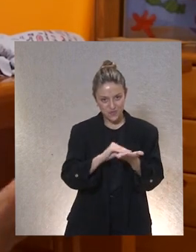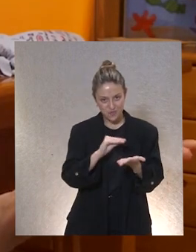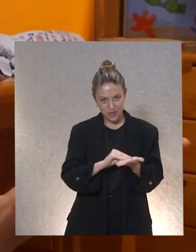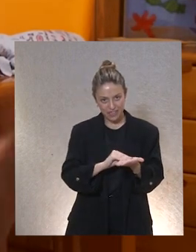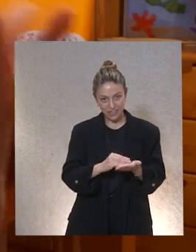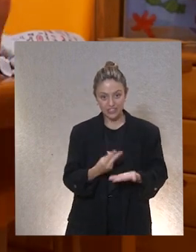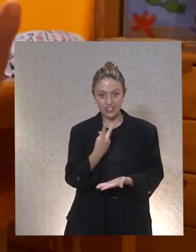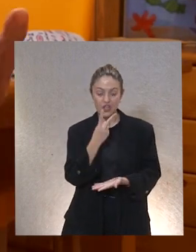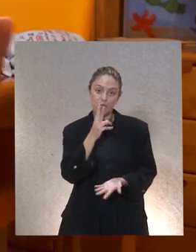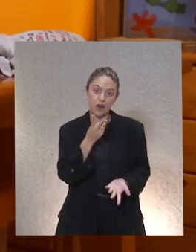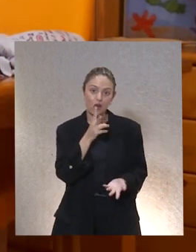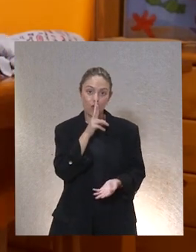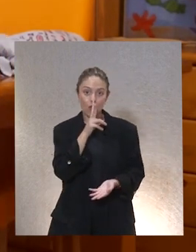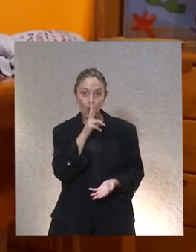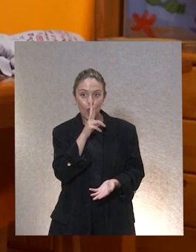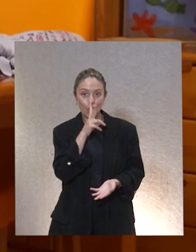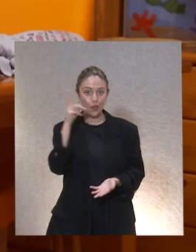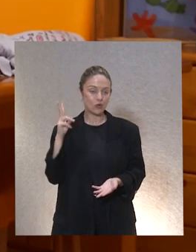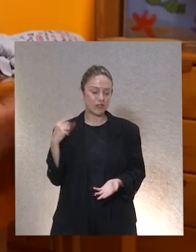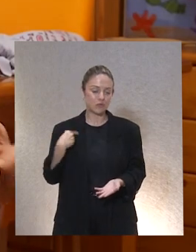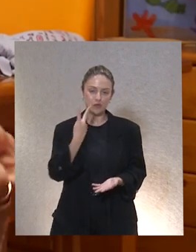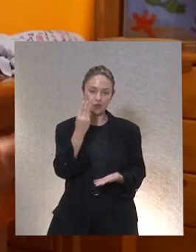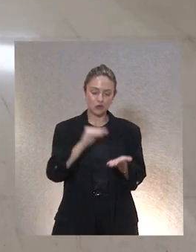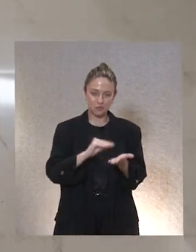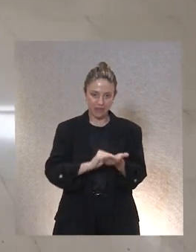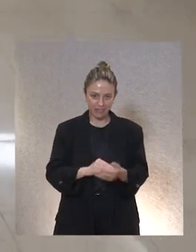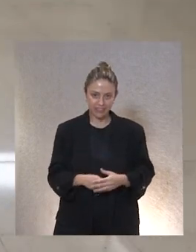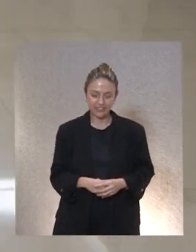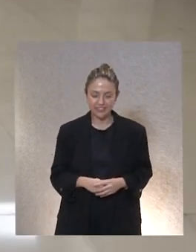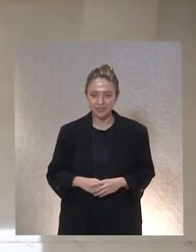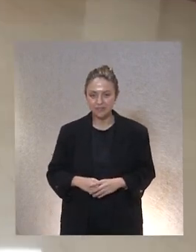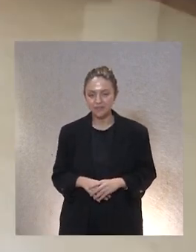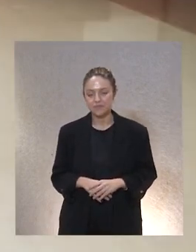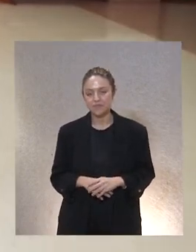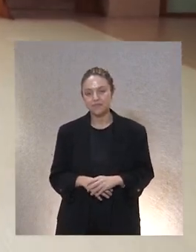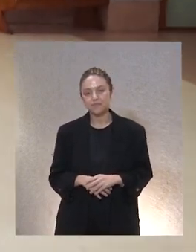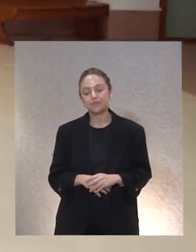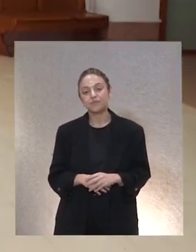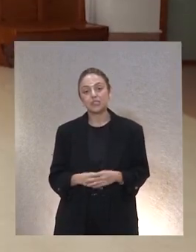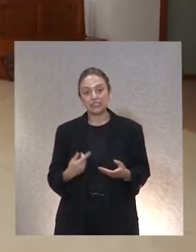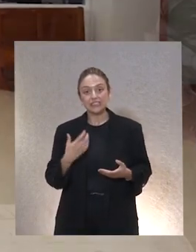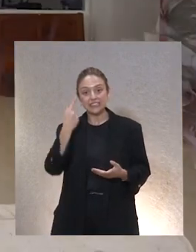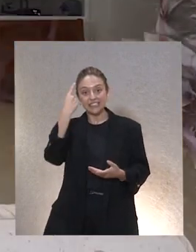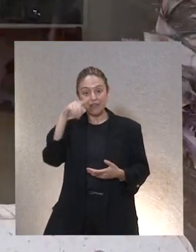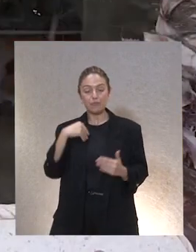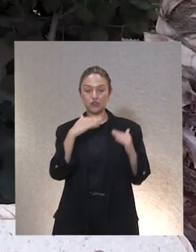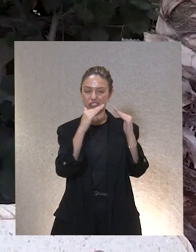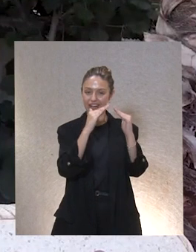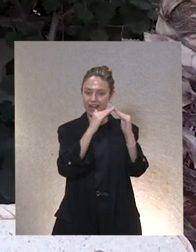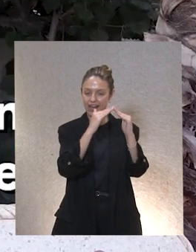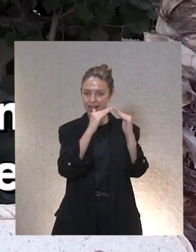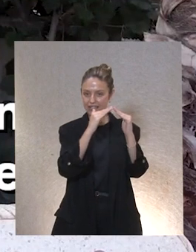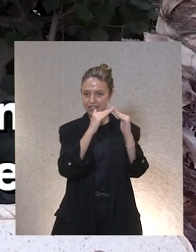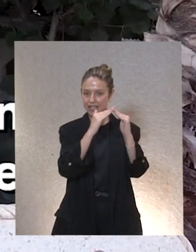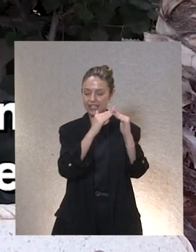son dos años ya pues las dos veces dentro de poco ya serán tres años pues como sabíamos pues que estaba en casa y que